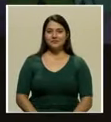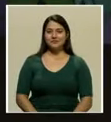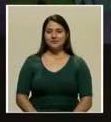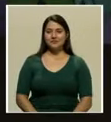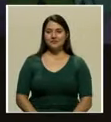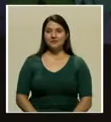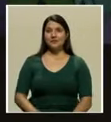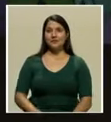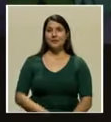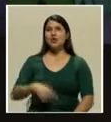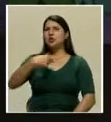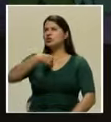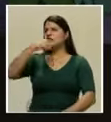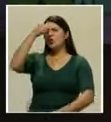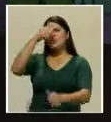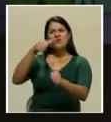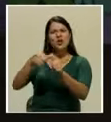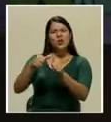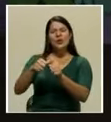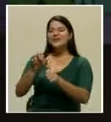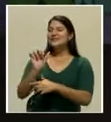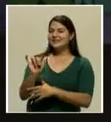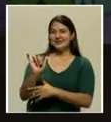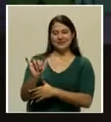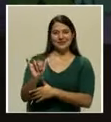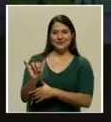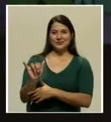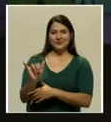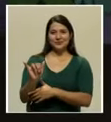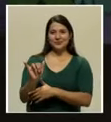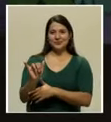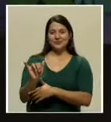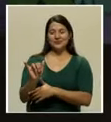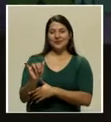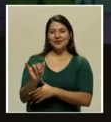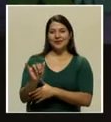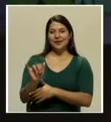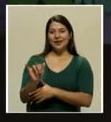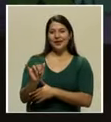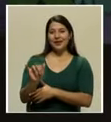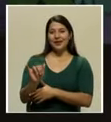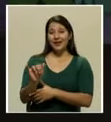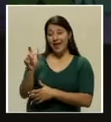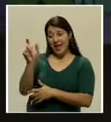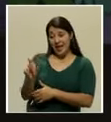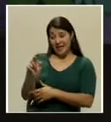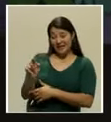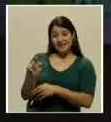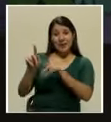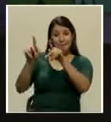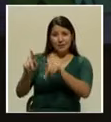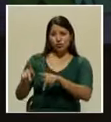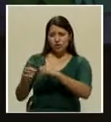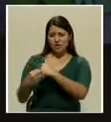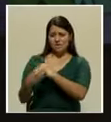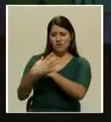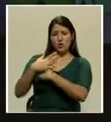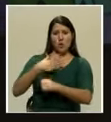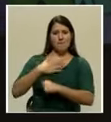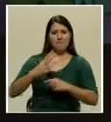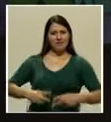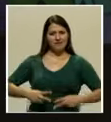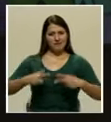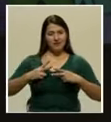Yo recojo todo eso en ese, justamente en ese personaje que también te influye en la vida, don